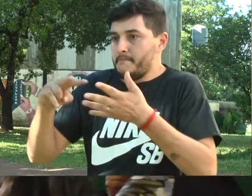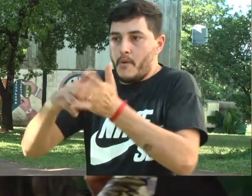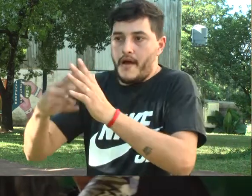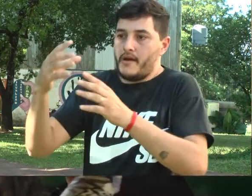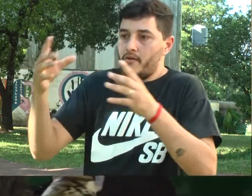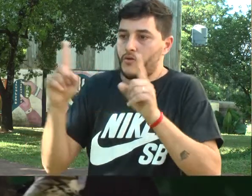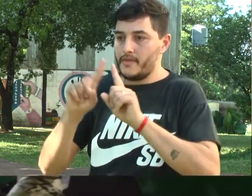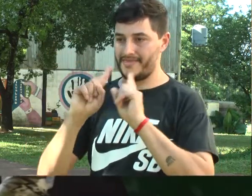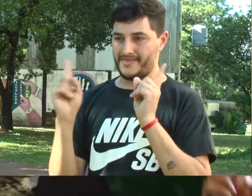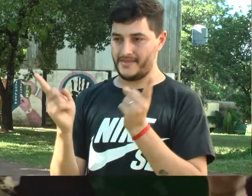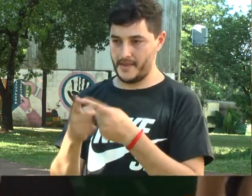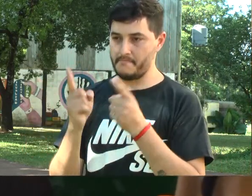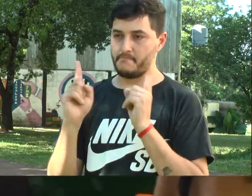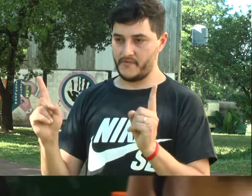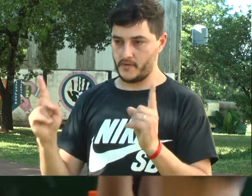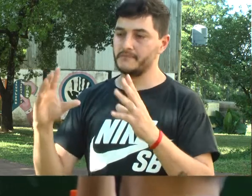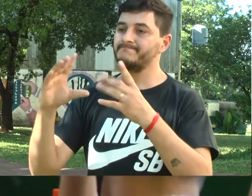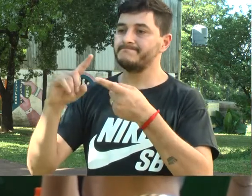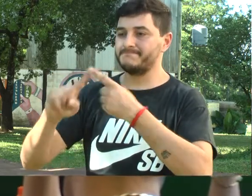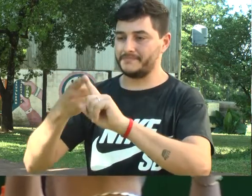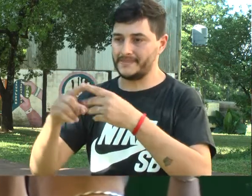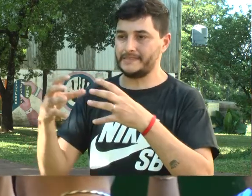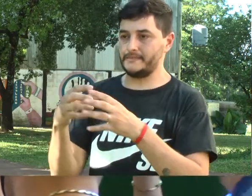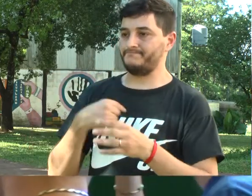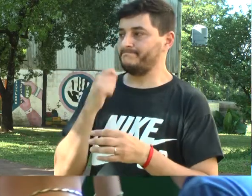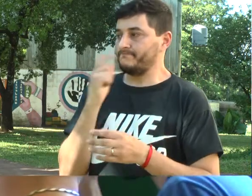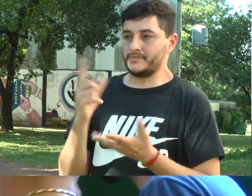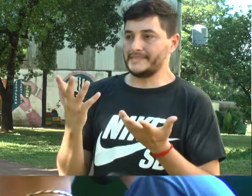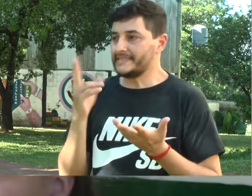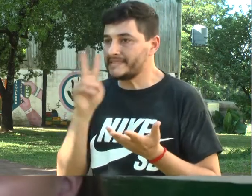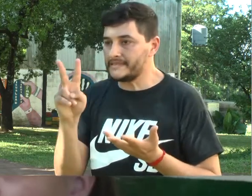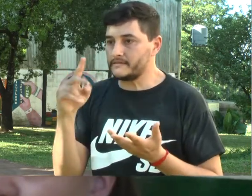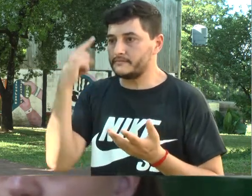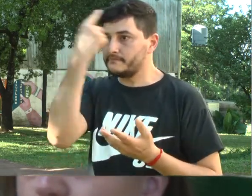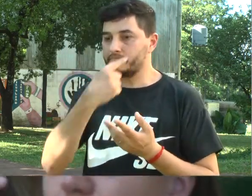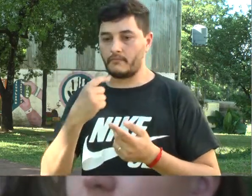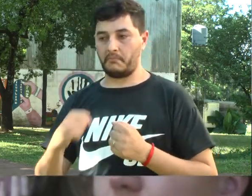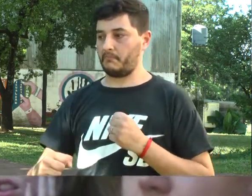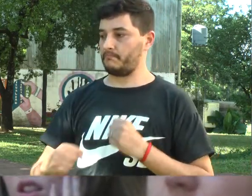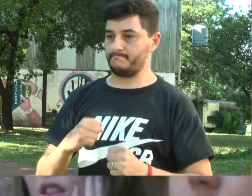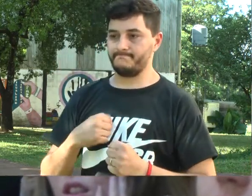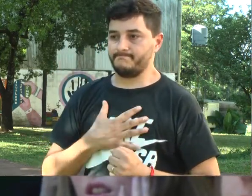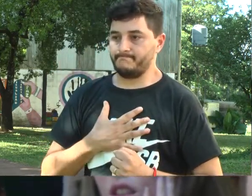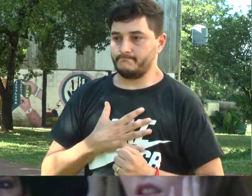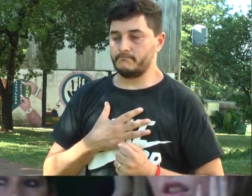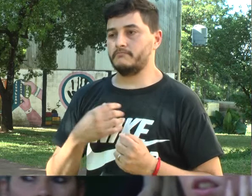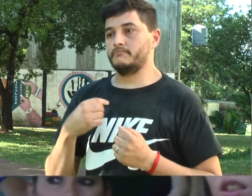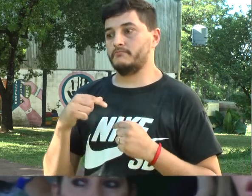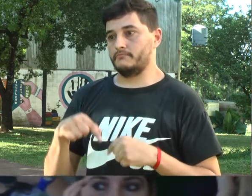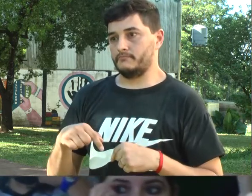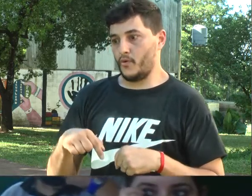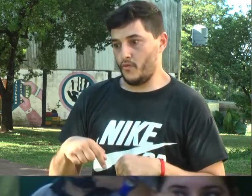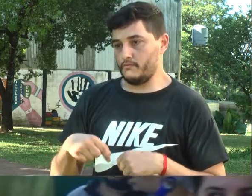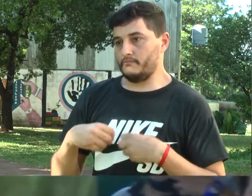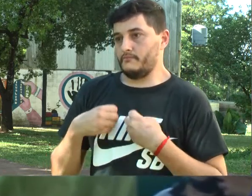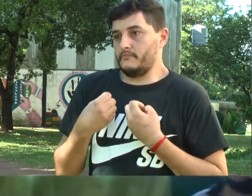fácil, ¿no? Empezó a provocarme mucho problema. Necesitaba a alguien que realmente me dé la ayuda que necesitaba y